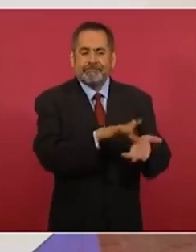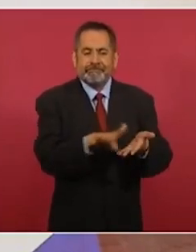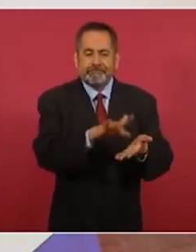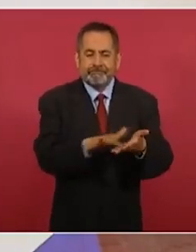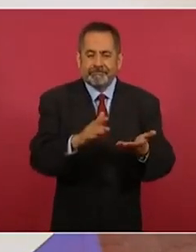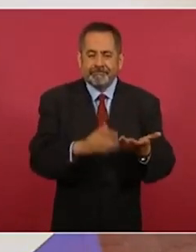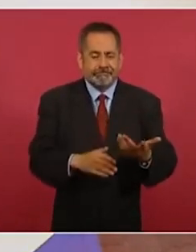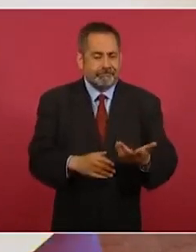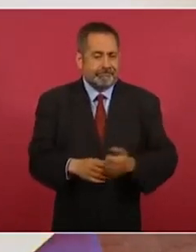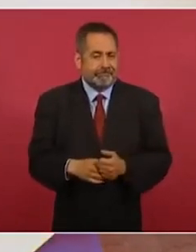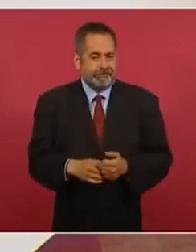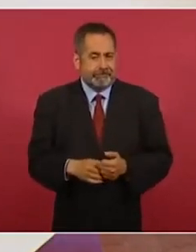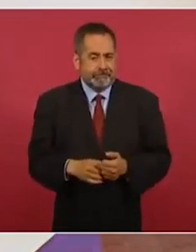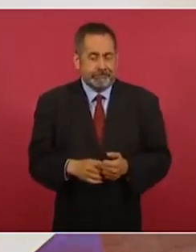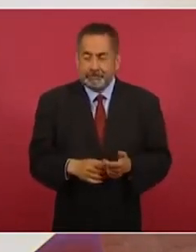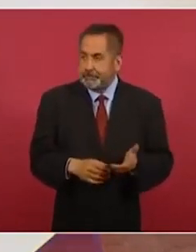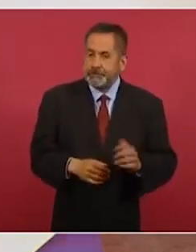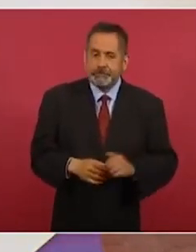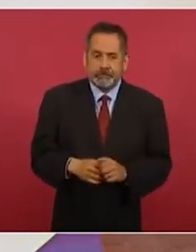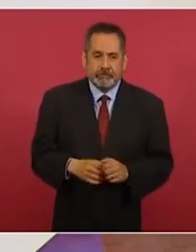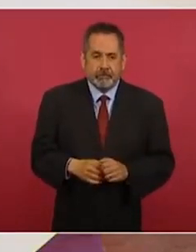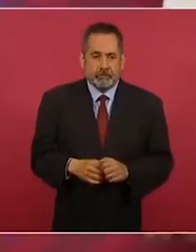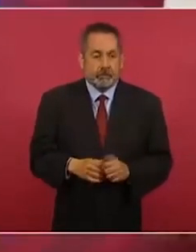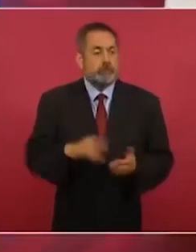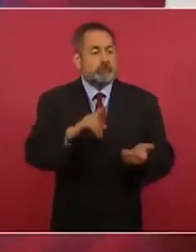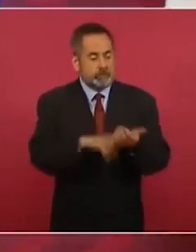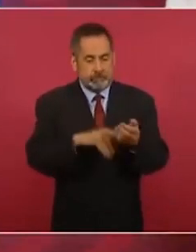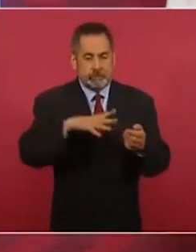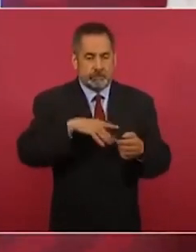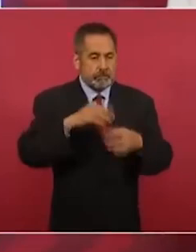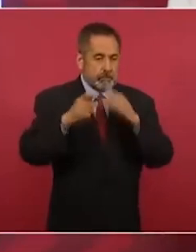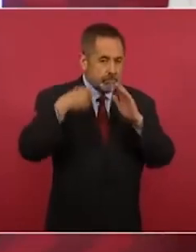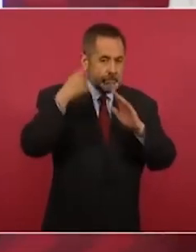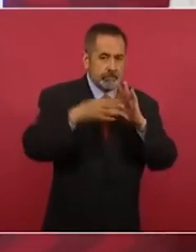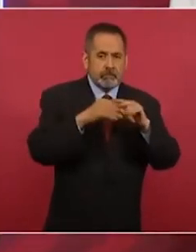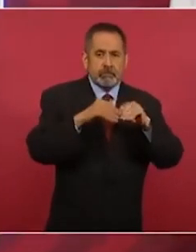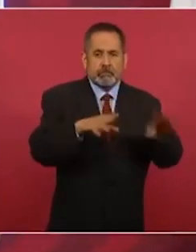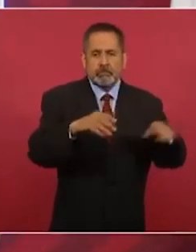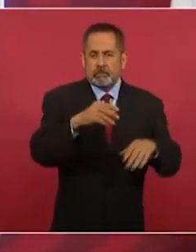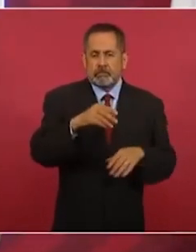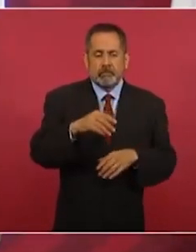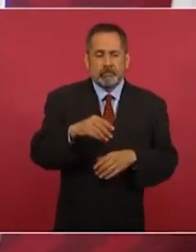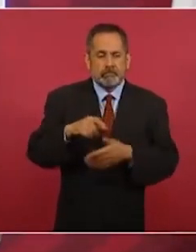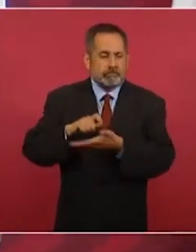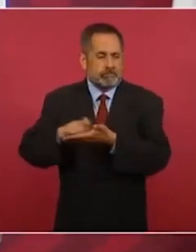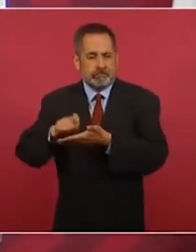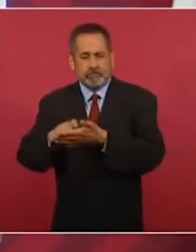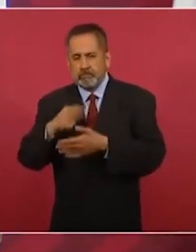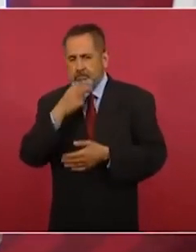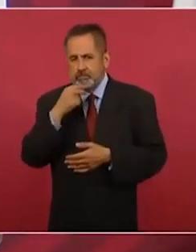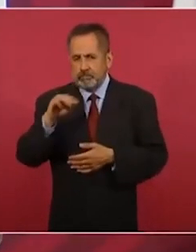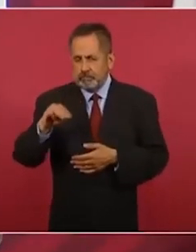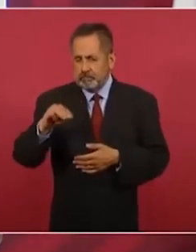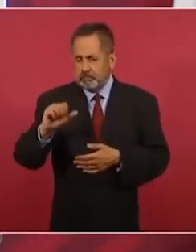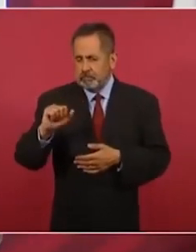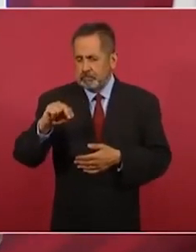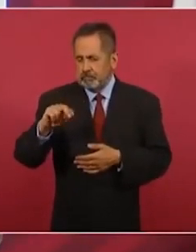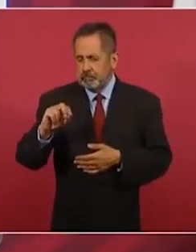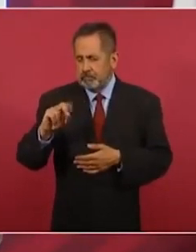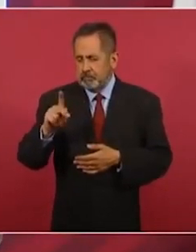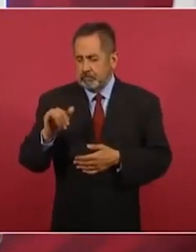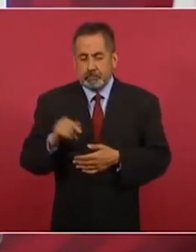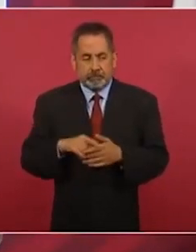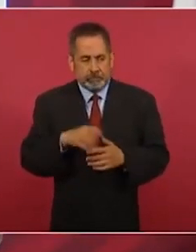hay un documental que hizo Mandoki y lo